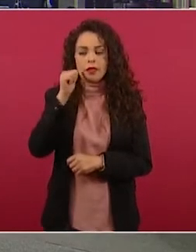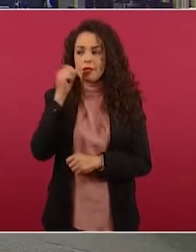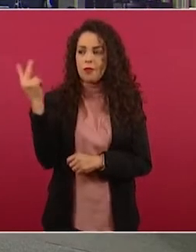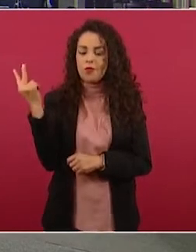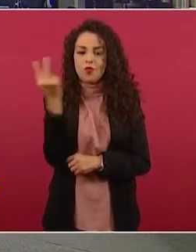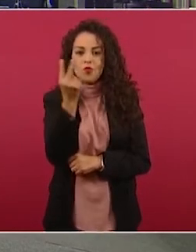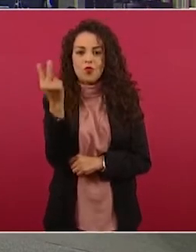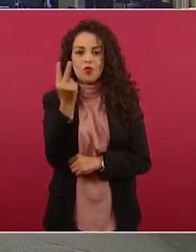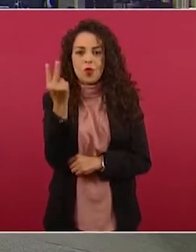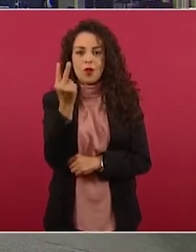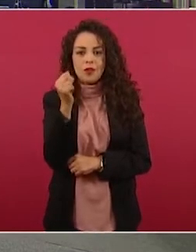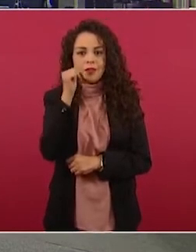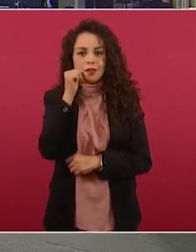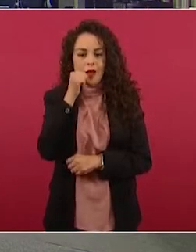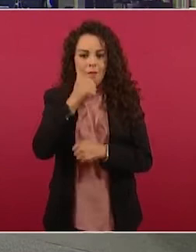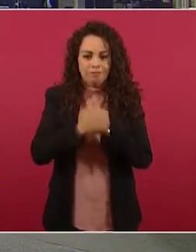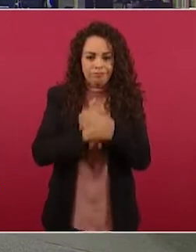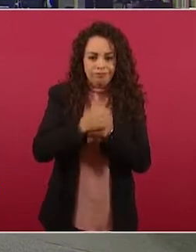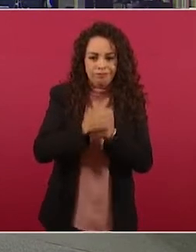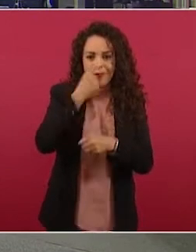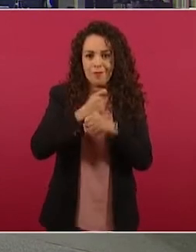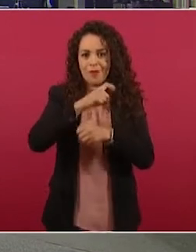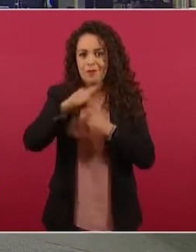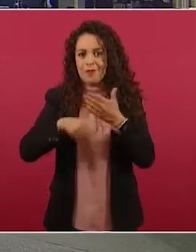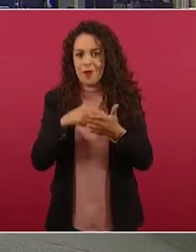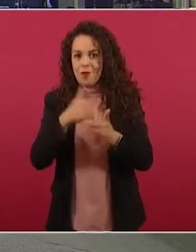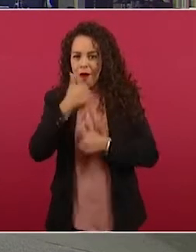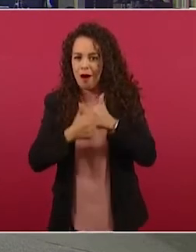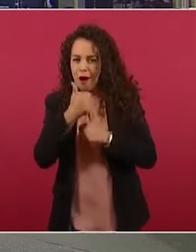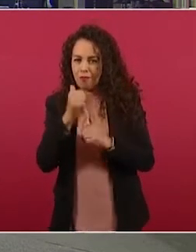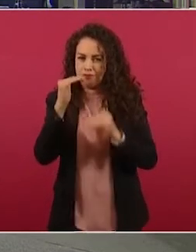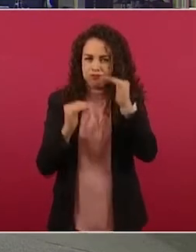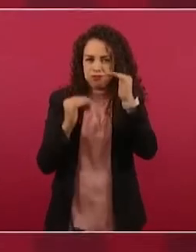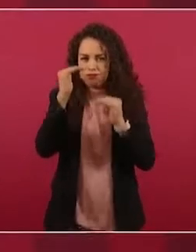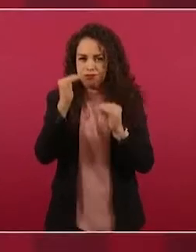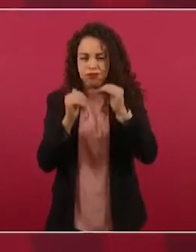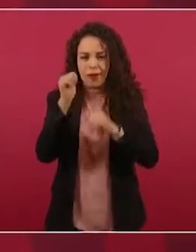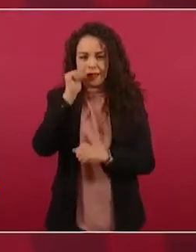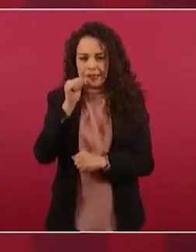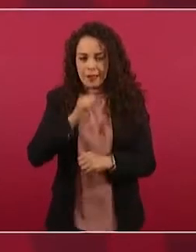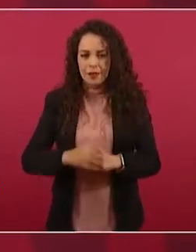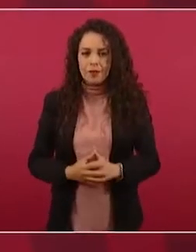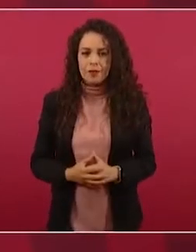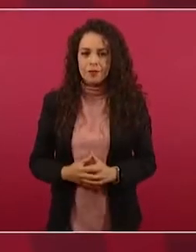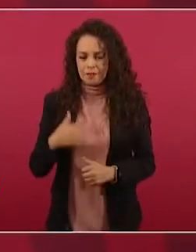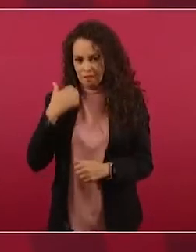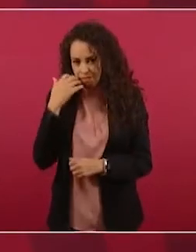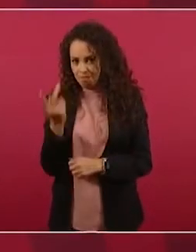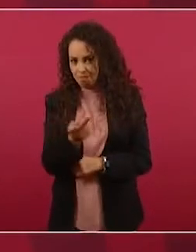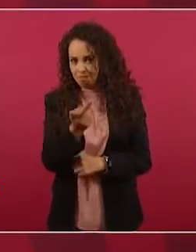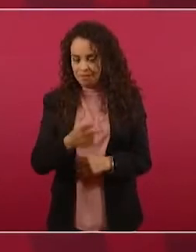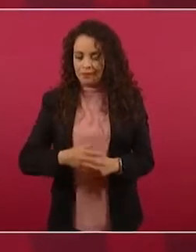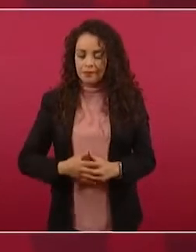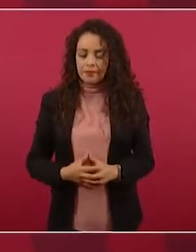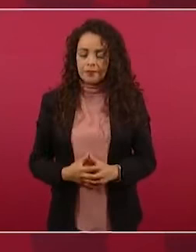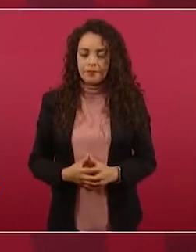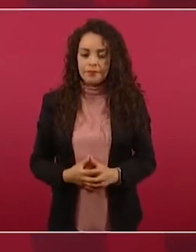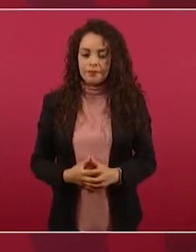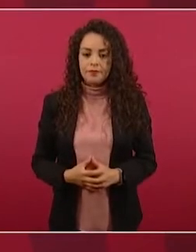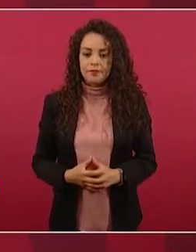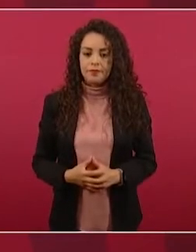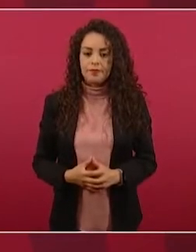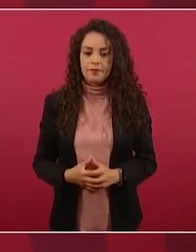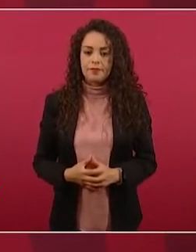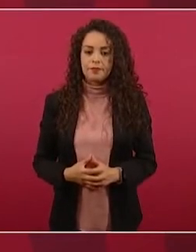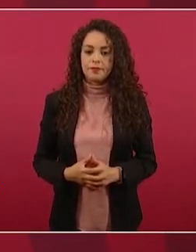estos primeros lugares. Gracias, presidente. No, mire, con el